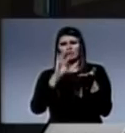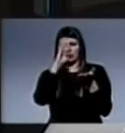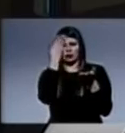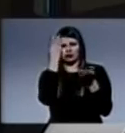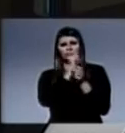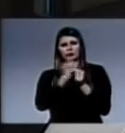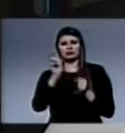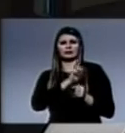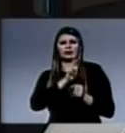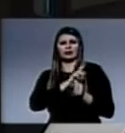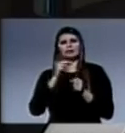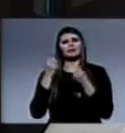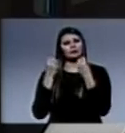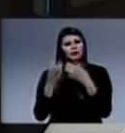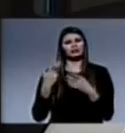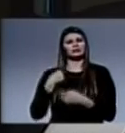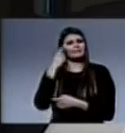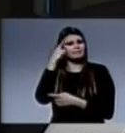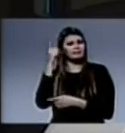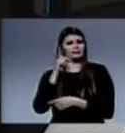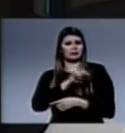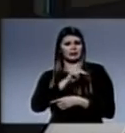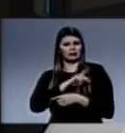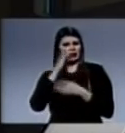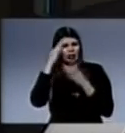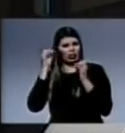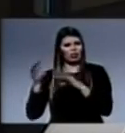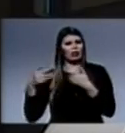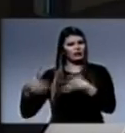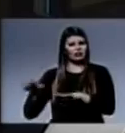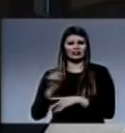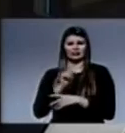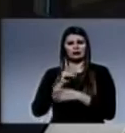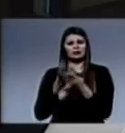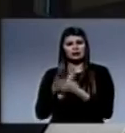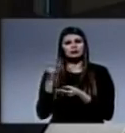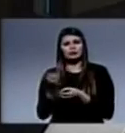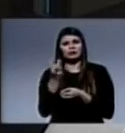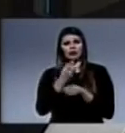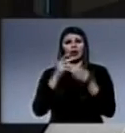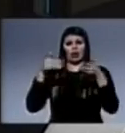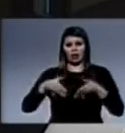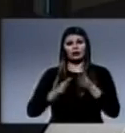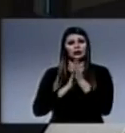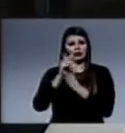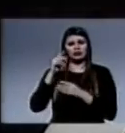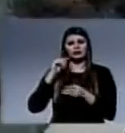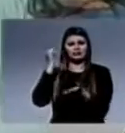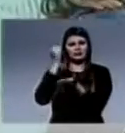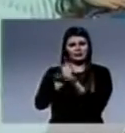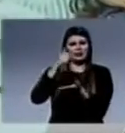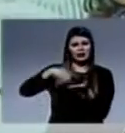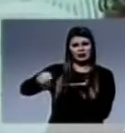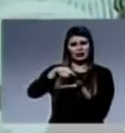miles de almas. Yo pienso que Dios no se ha olvidado de ninguno. Y en este tiempo Dios está marcando Saltos del Guairá.